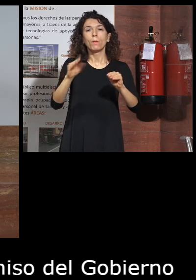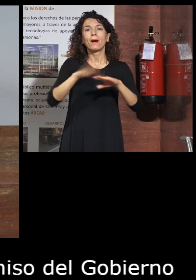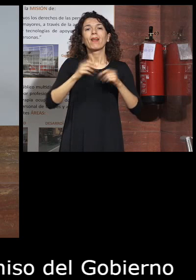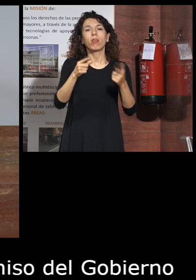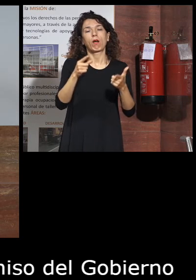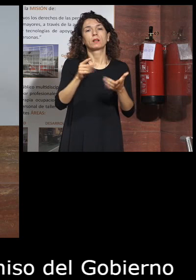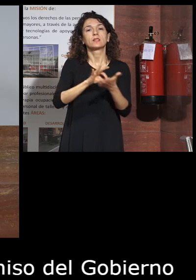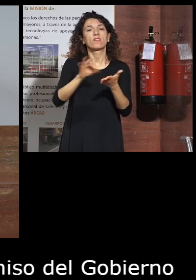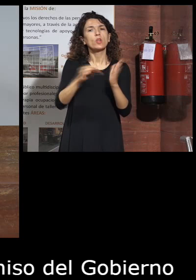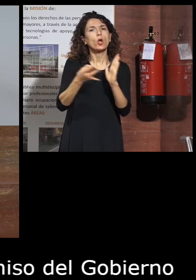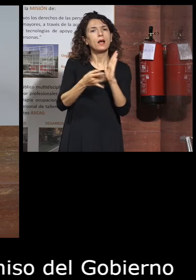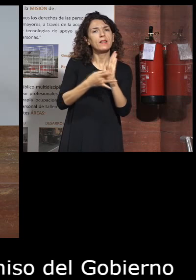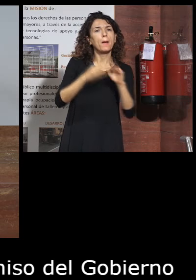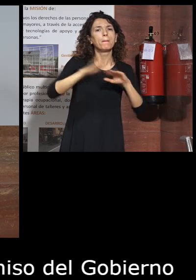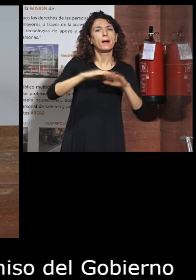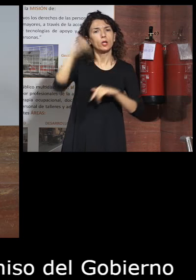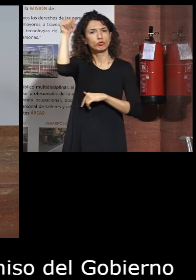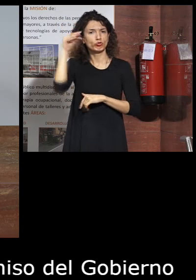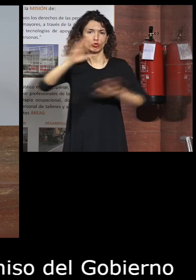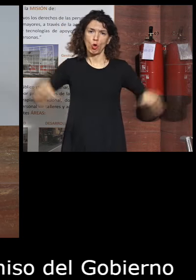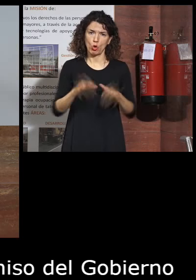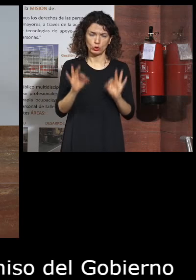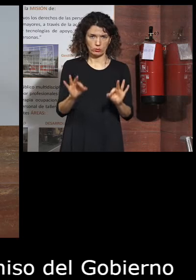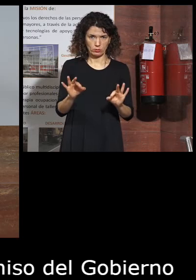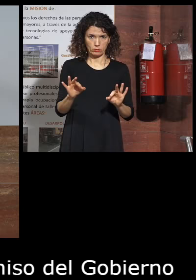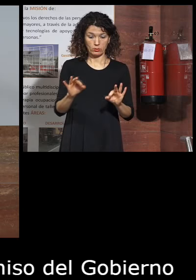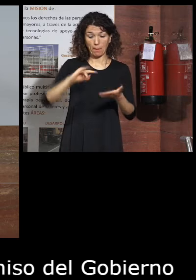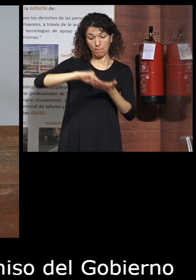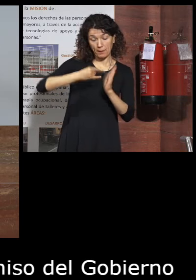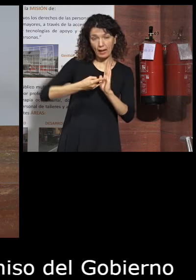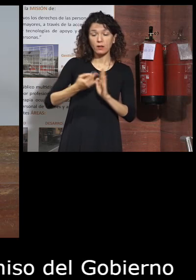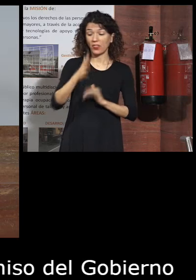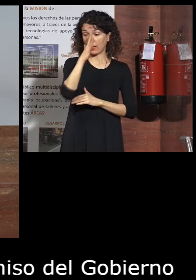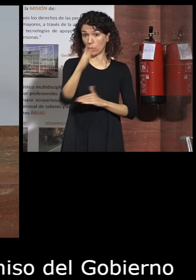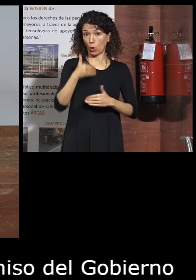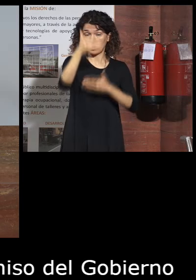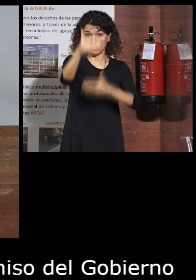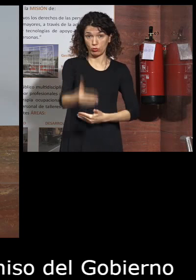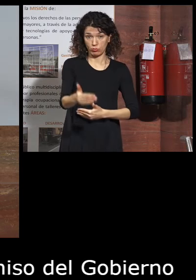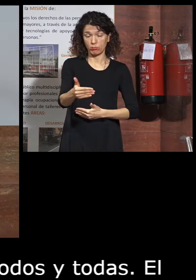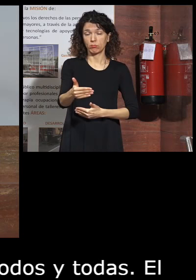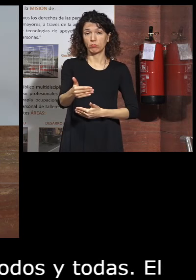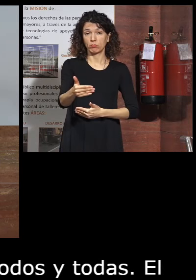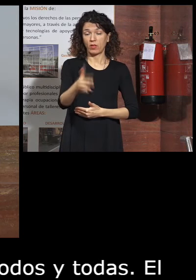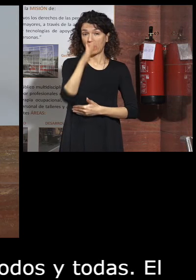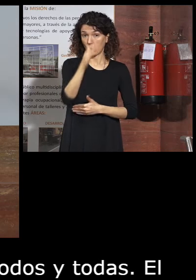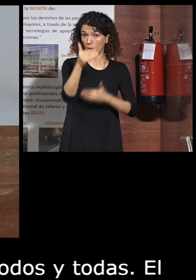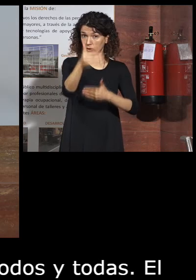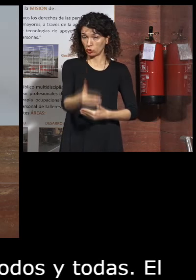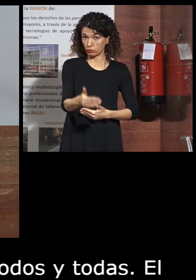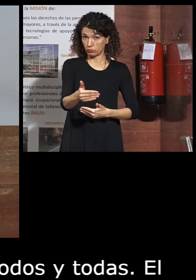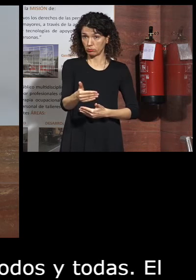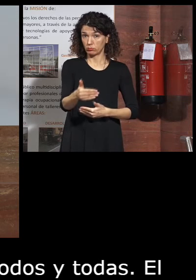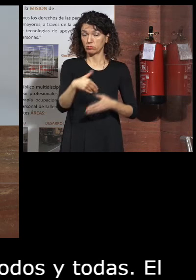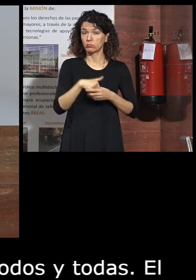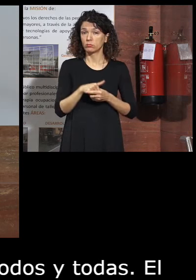para todos y todas. el plan a cinco años el Five Year Plan pero tiene un poco el